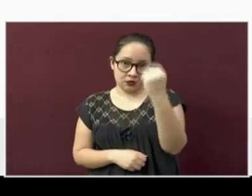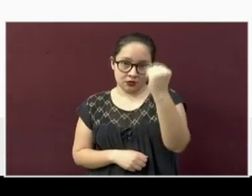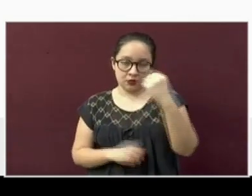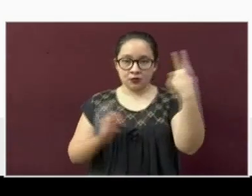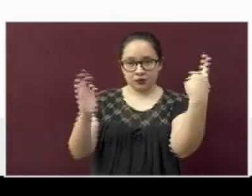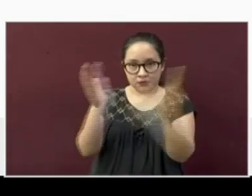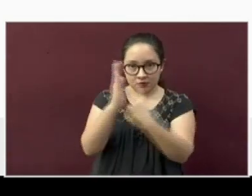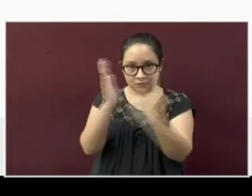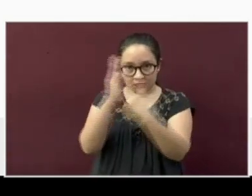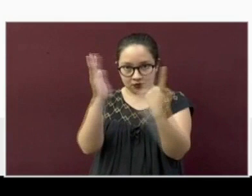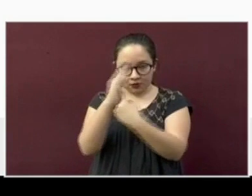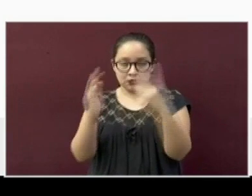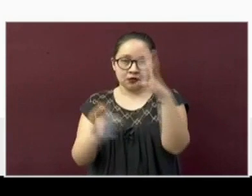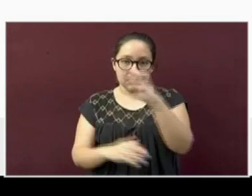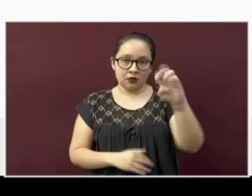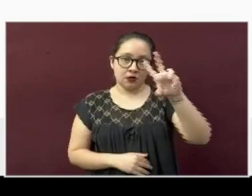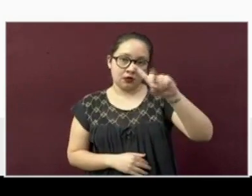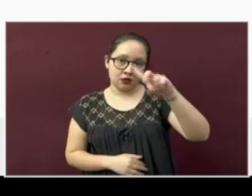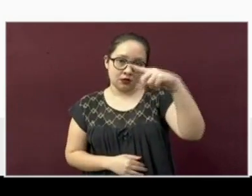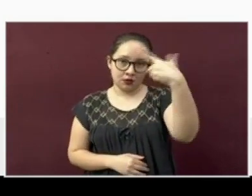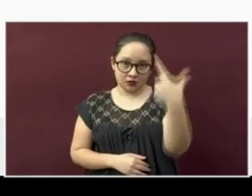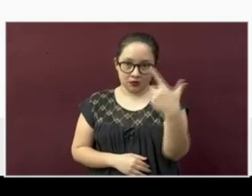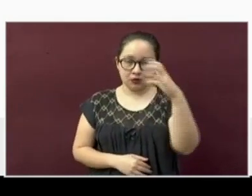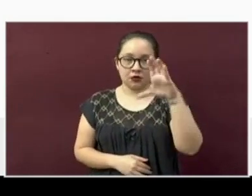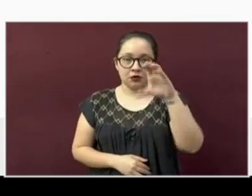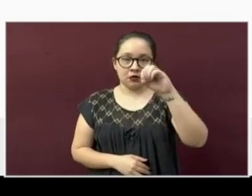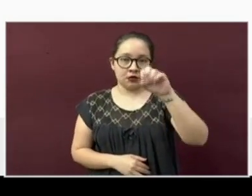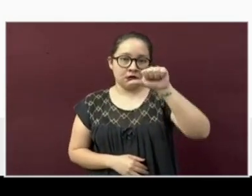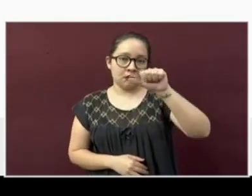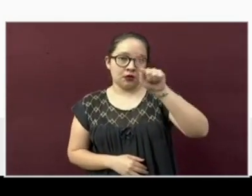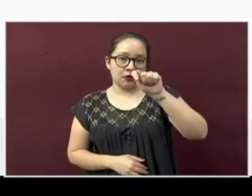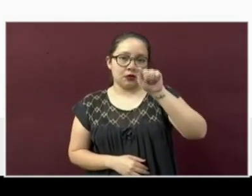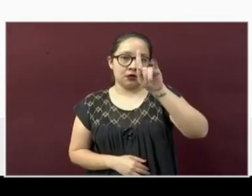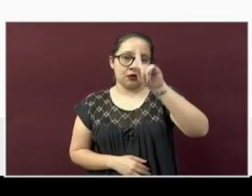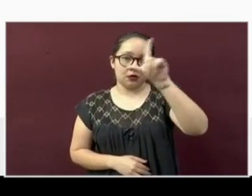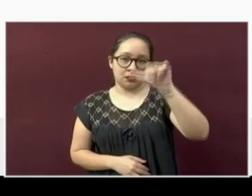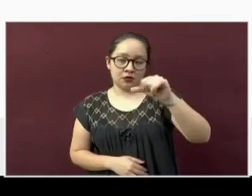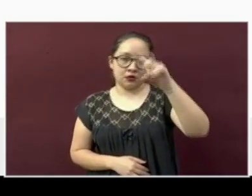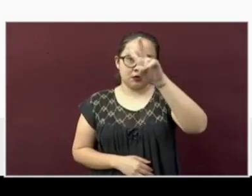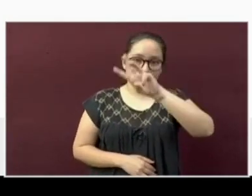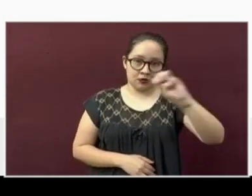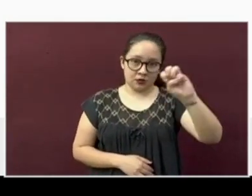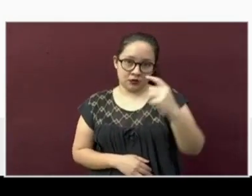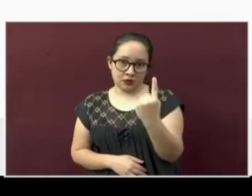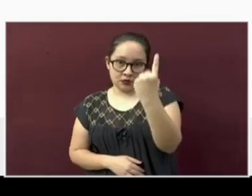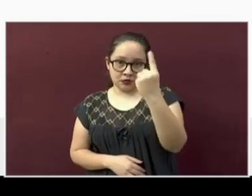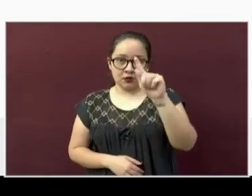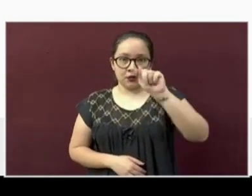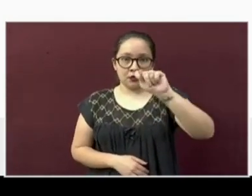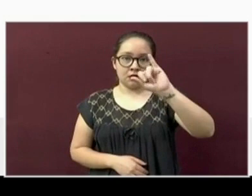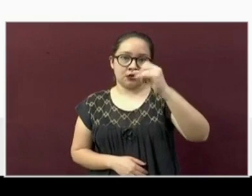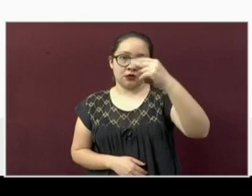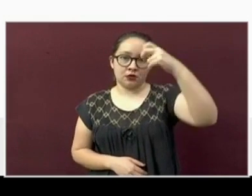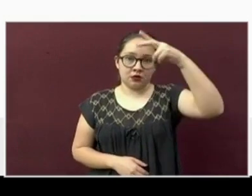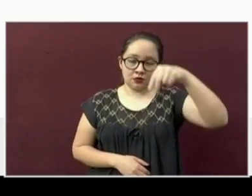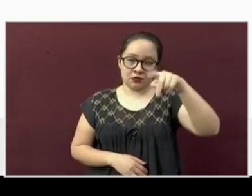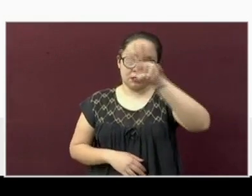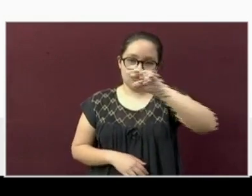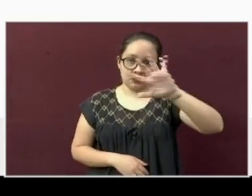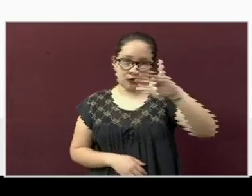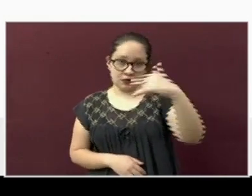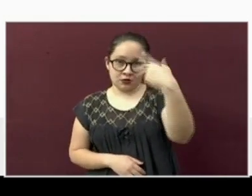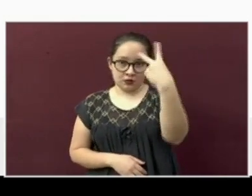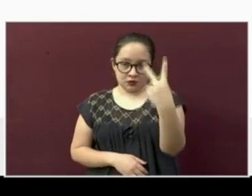Papantla cuatrocientos treinta y siete. Y Coatzintla trescientos uno. Tihuatlán doscientos cincuenta y dos.